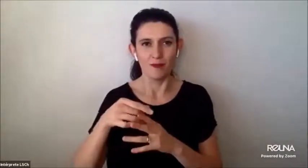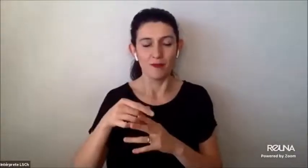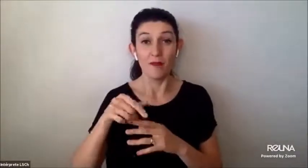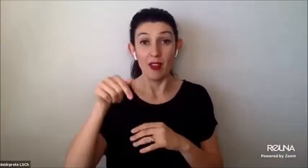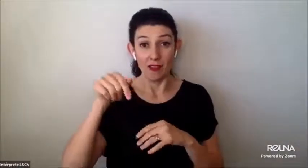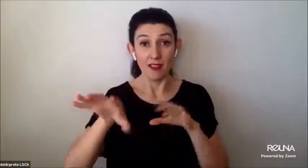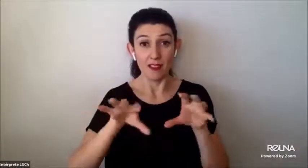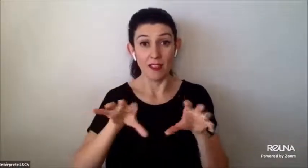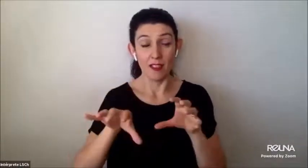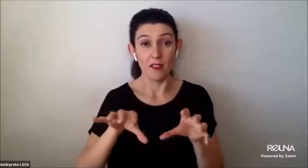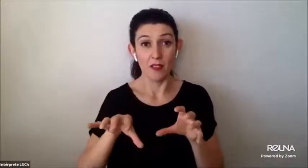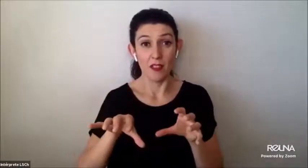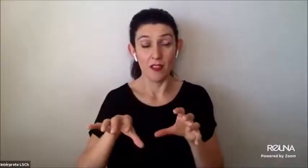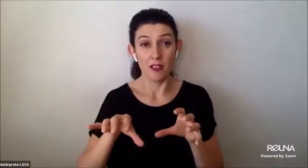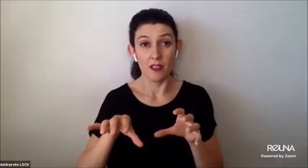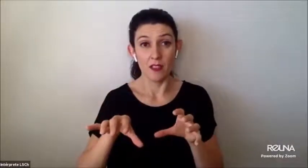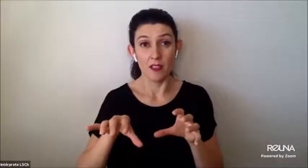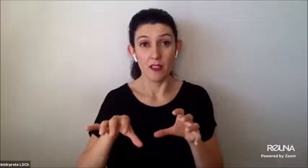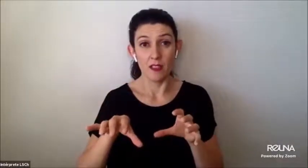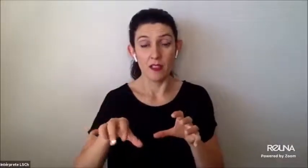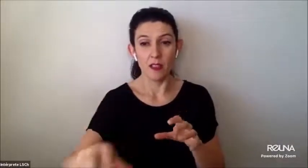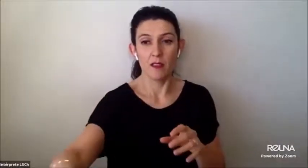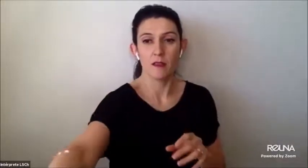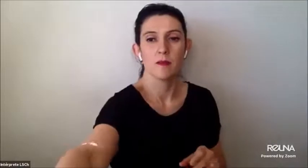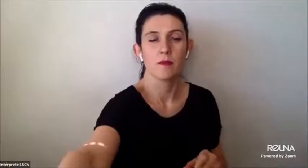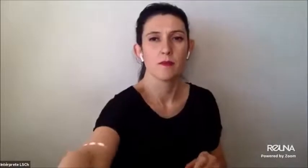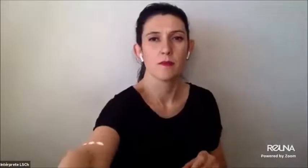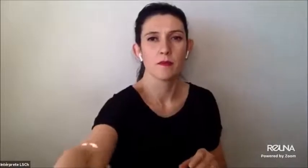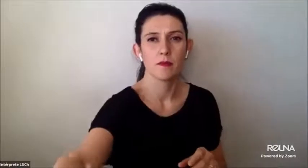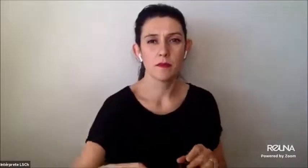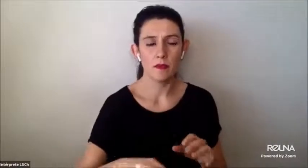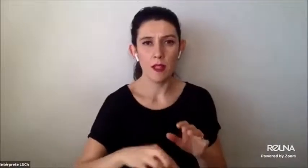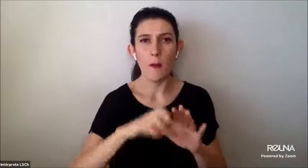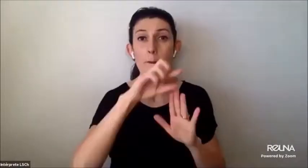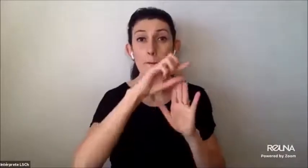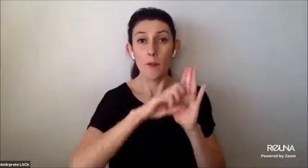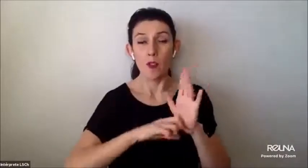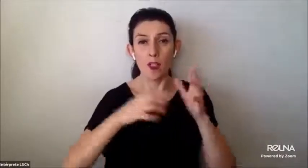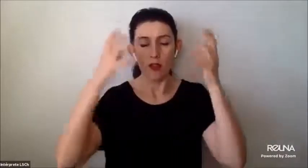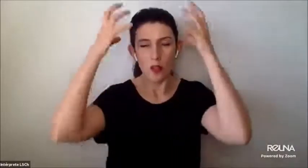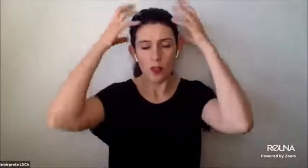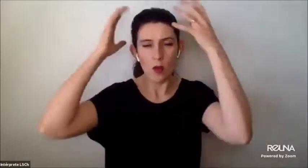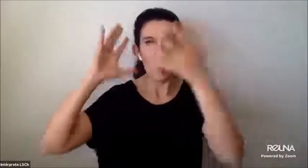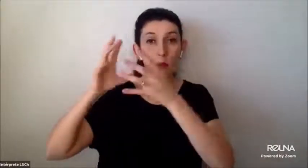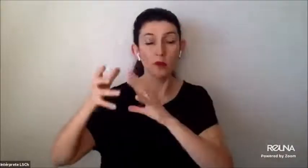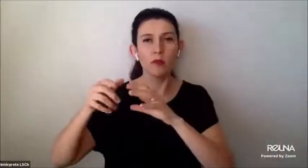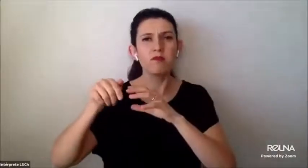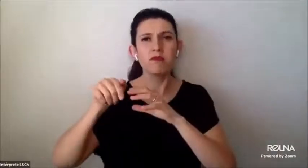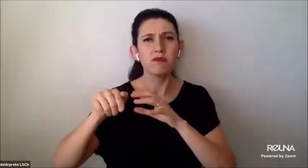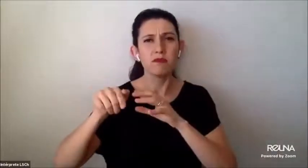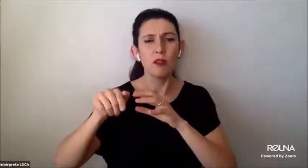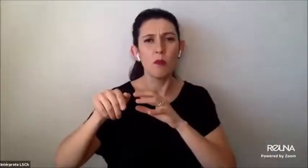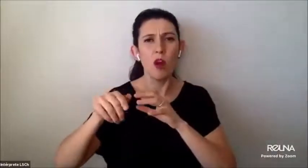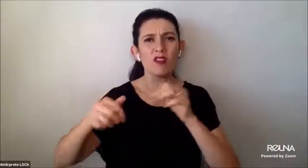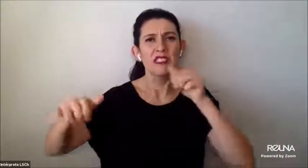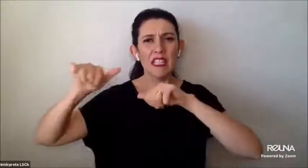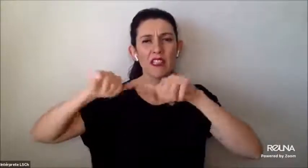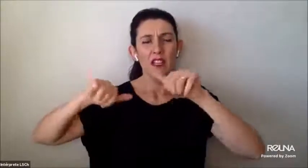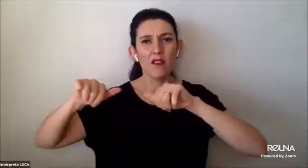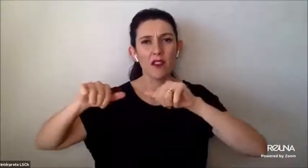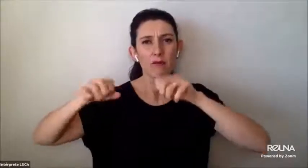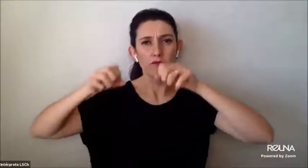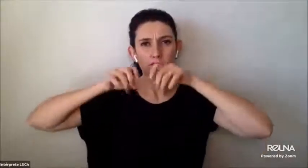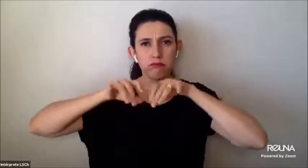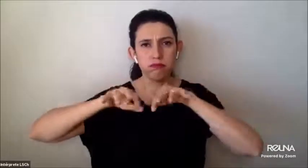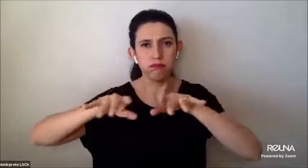de Neuromundos, que es un proyecto de divulgación científica para dar a conocer el neurodesarrollo y los